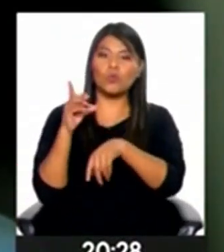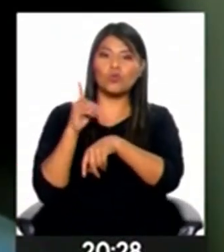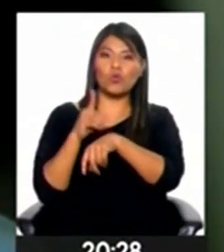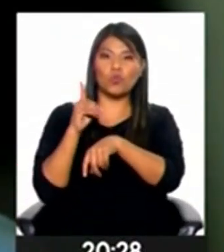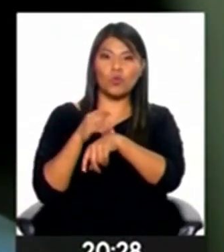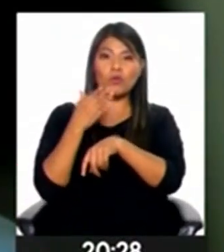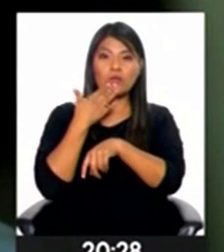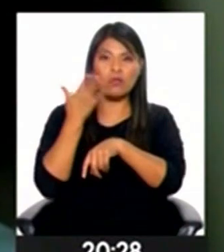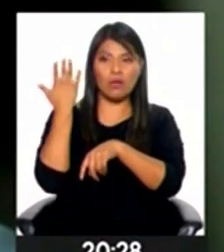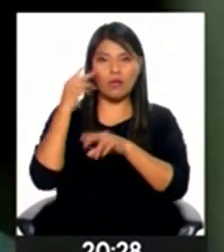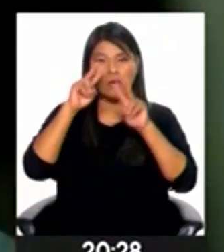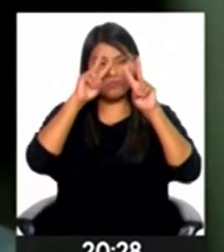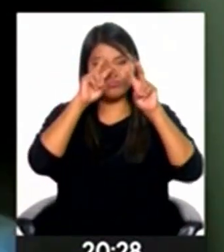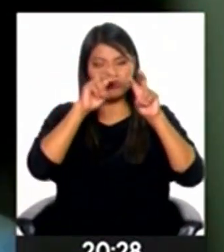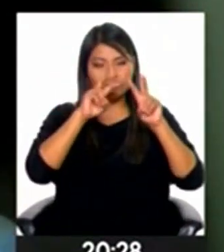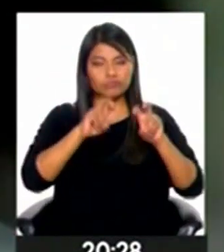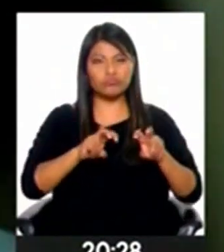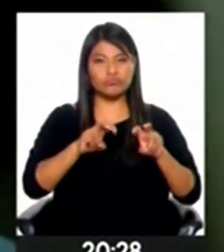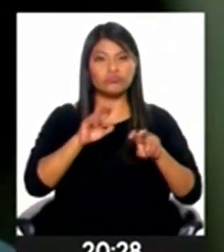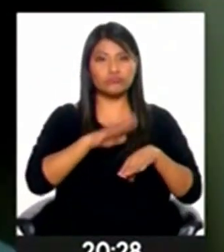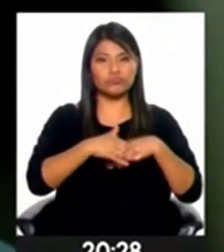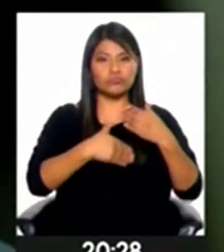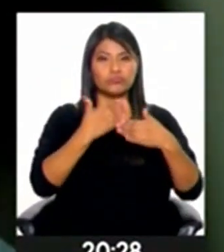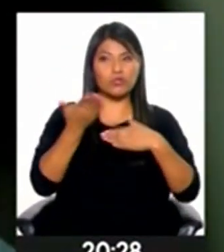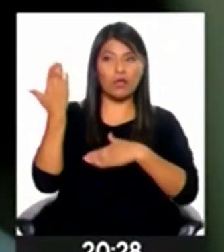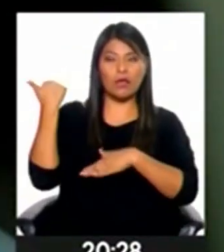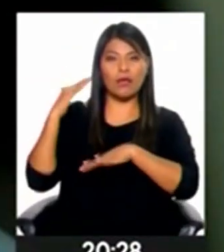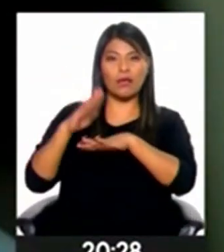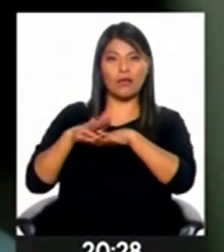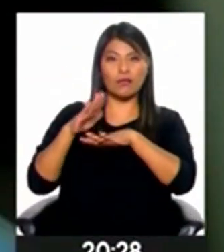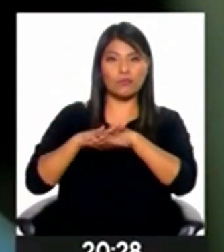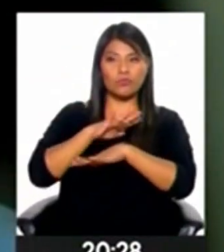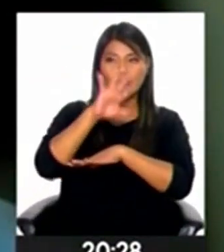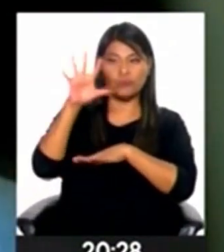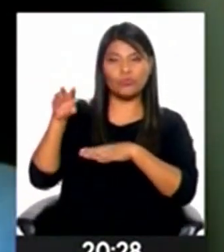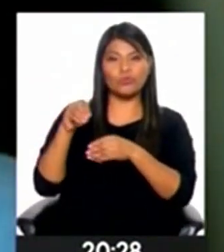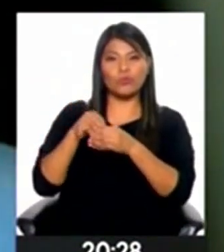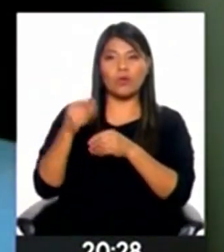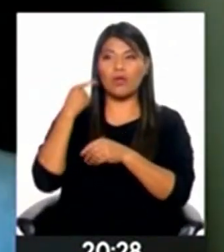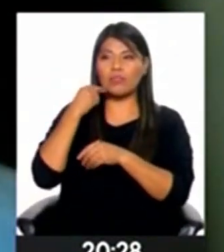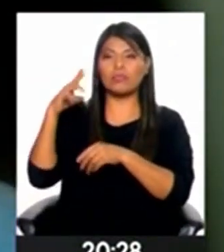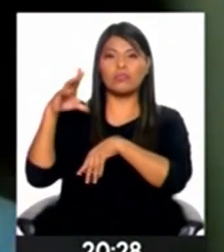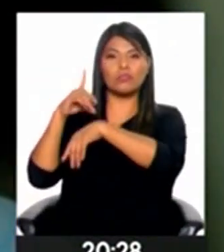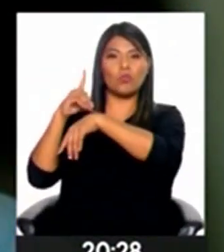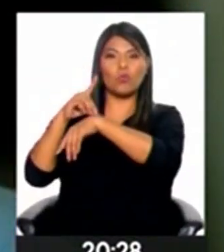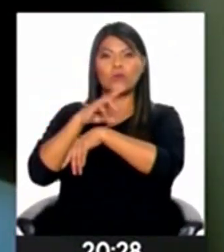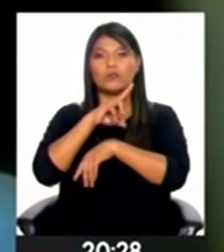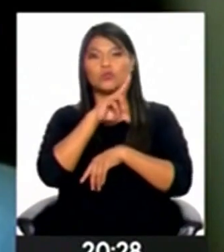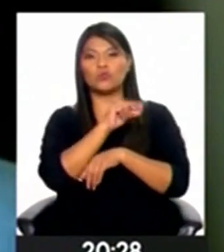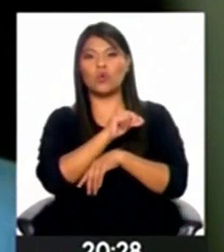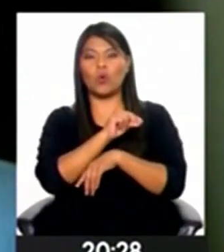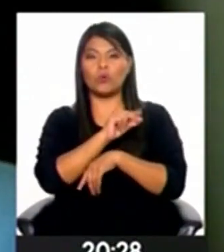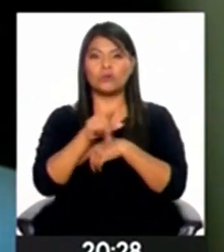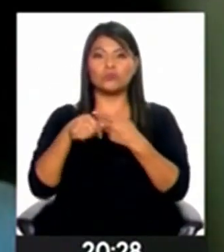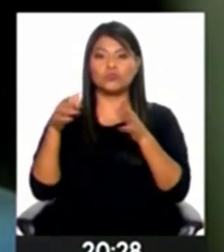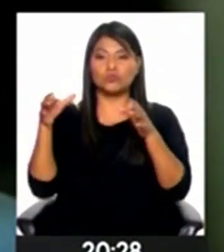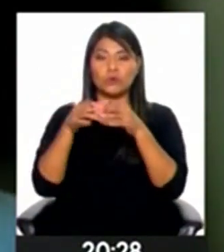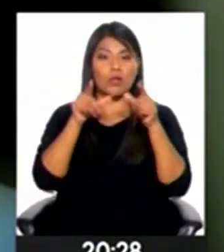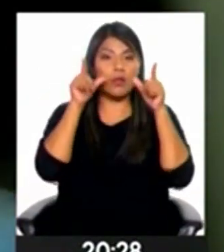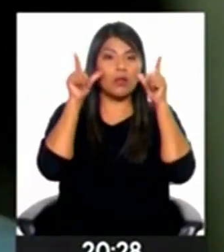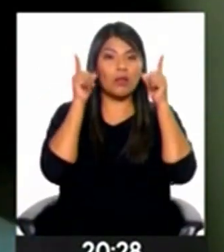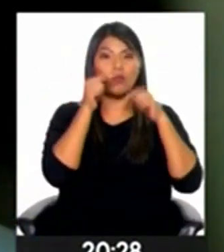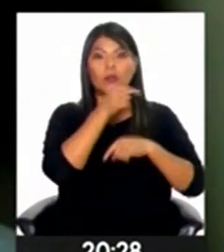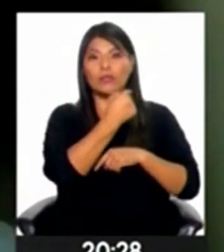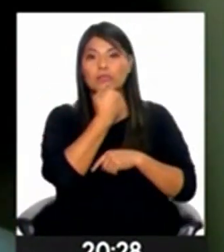por especialistas que trabajen con estos enfoques que ha omitido la Junta Médica del Hospital Regional de Loreto